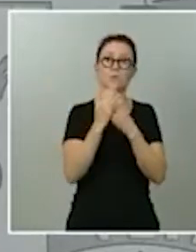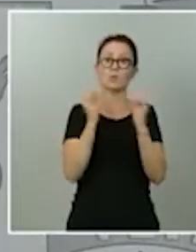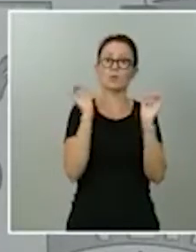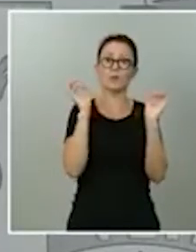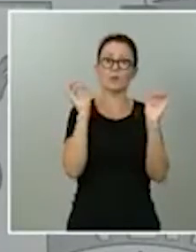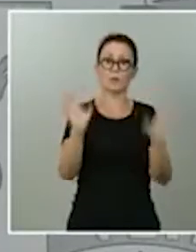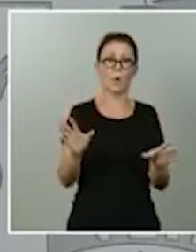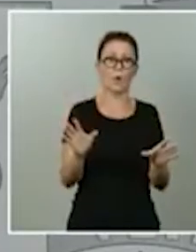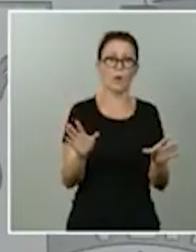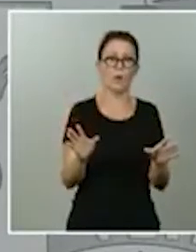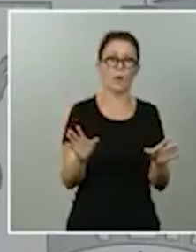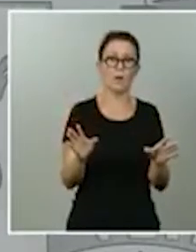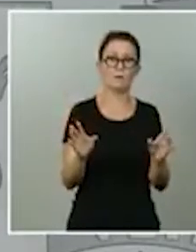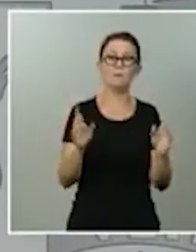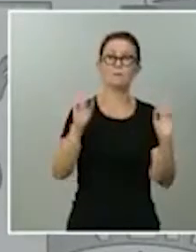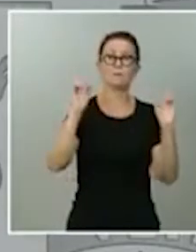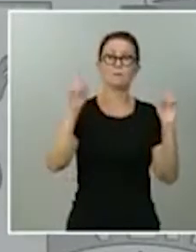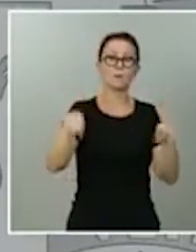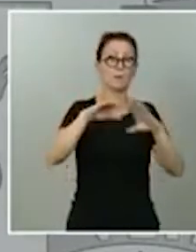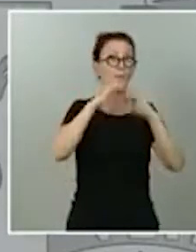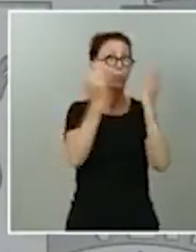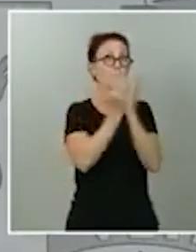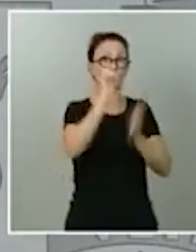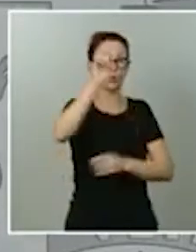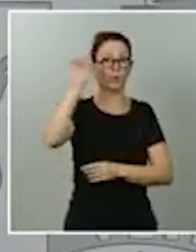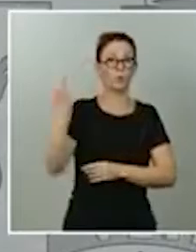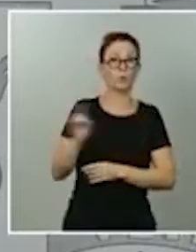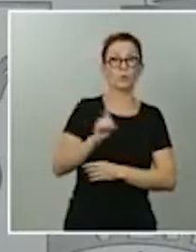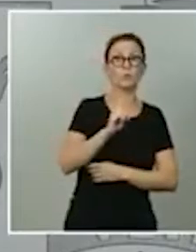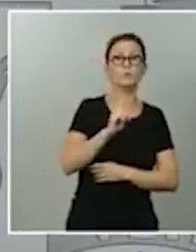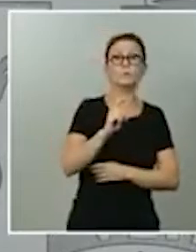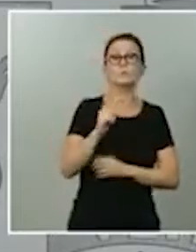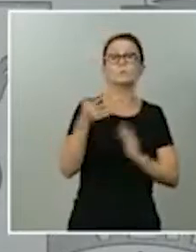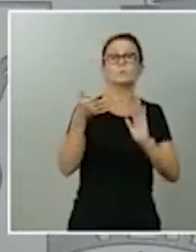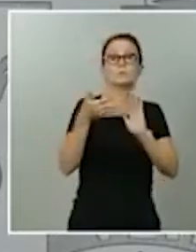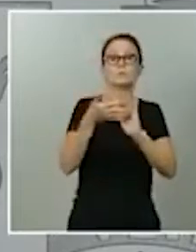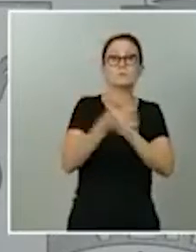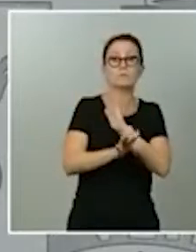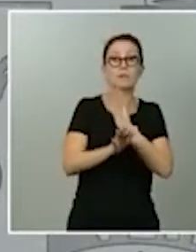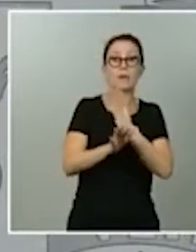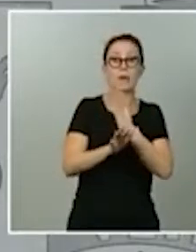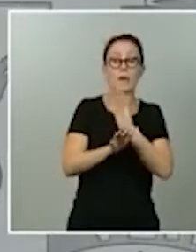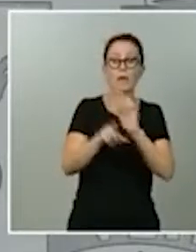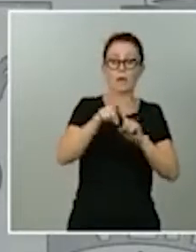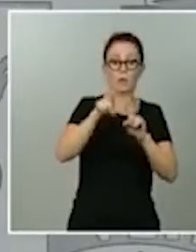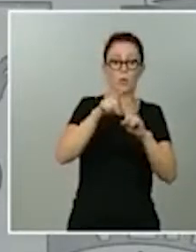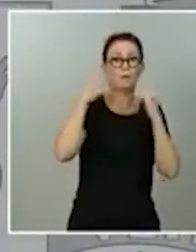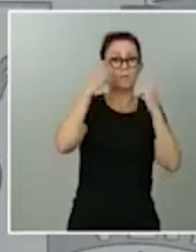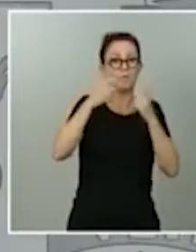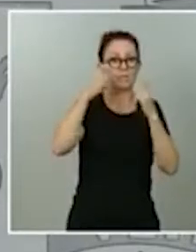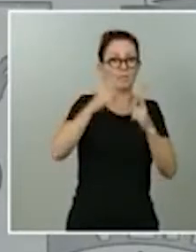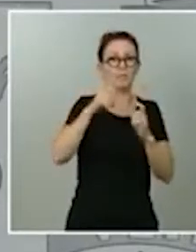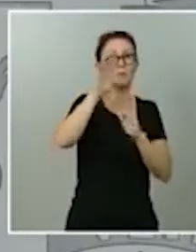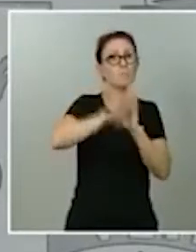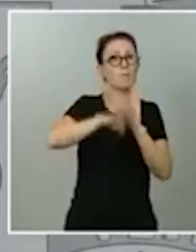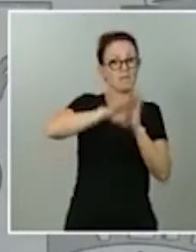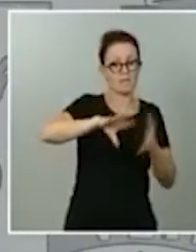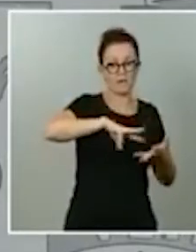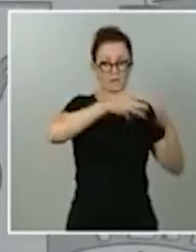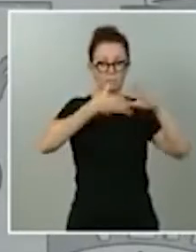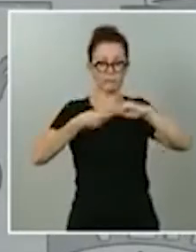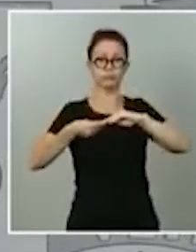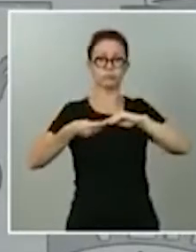en otras partes del mundo y en consecuencia se están tomando esas medidas y se están tomando además de manera coordinada y cooperando entre